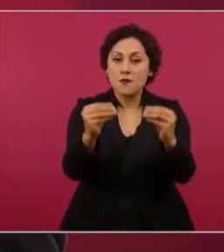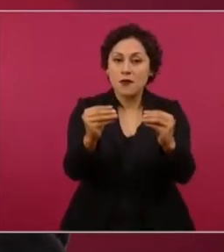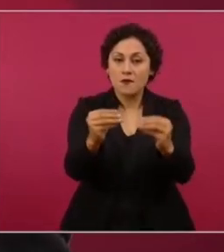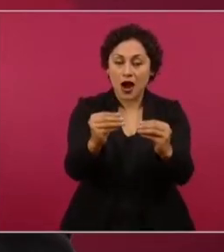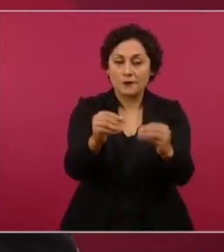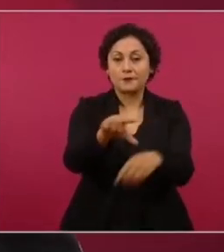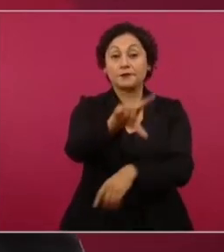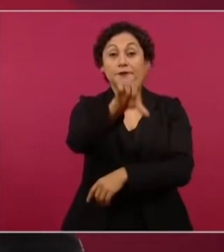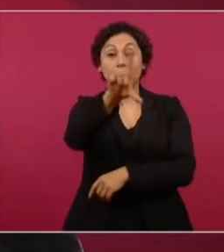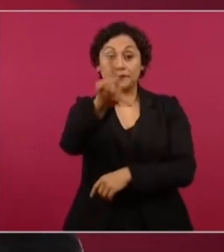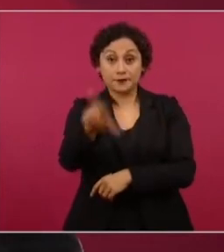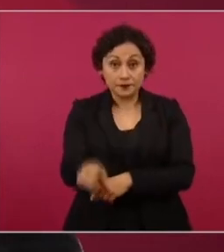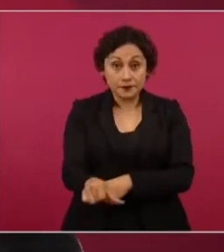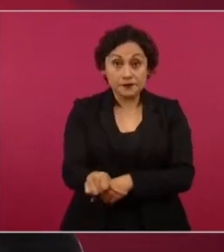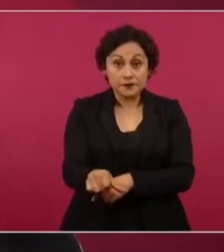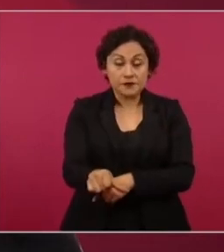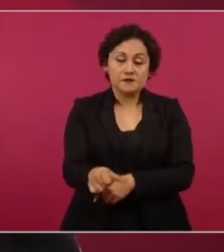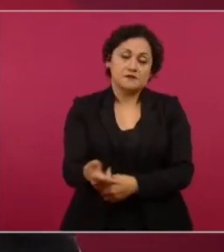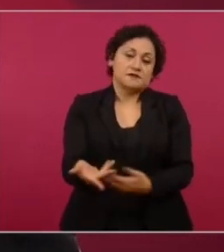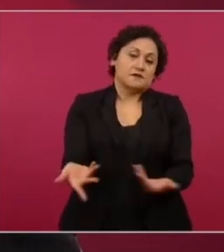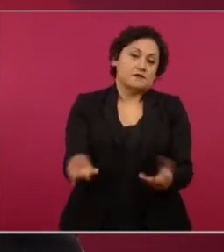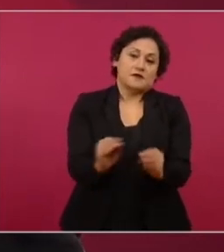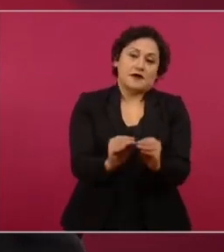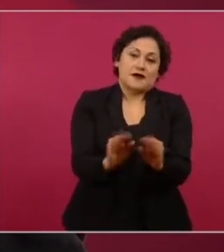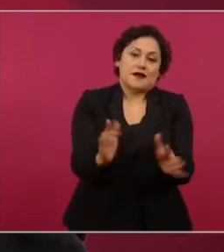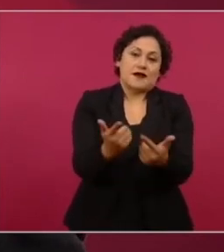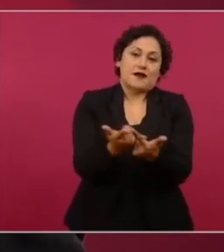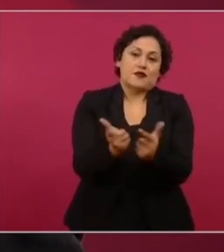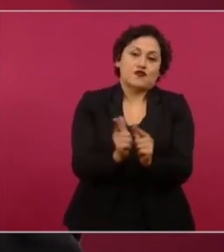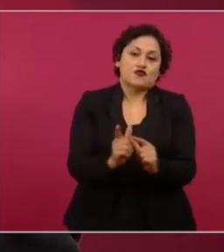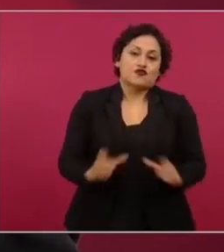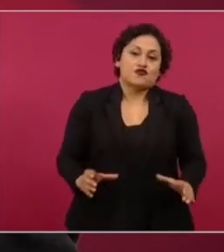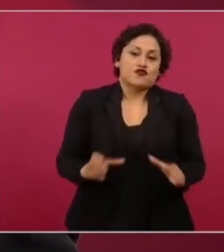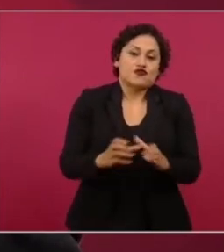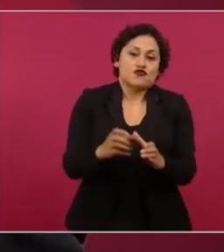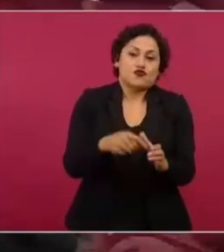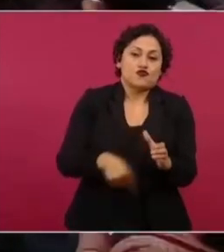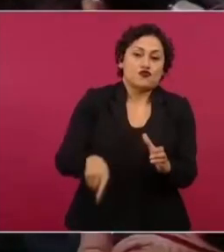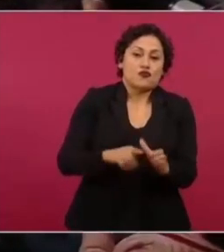los del Bloque Conservador van a